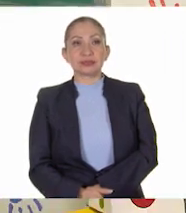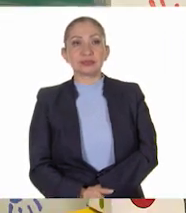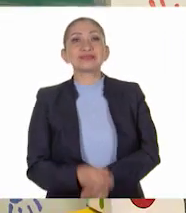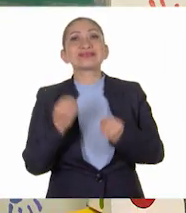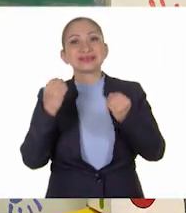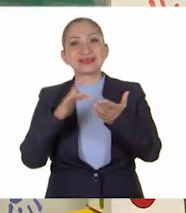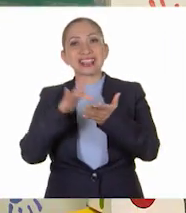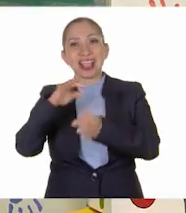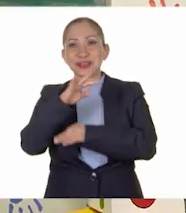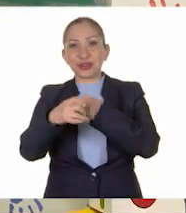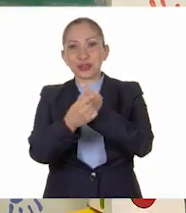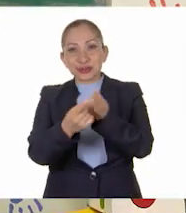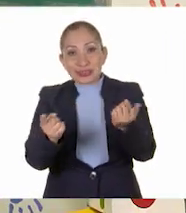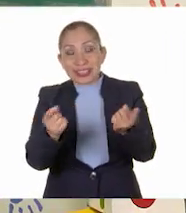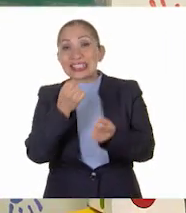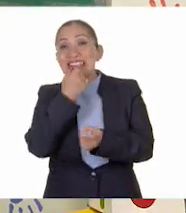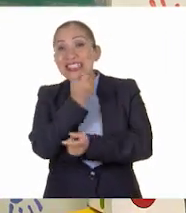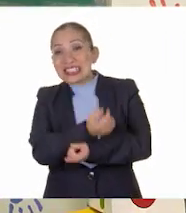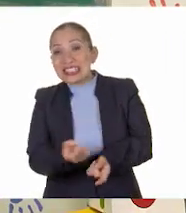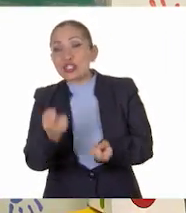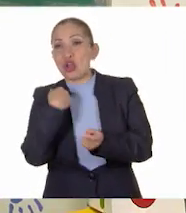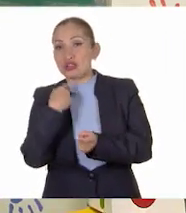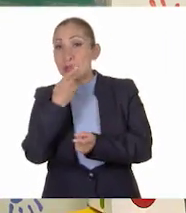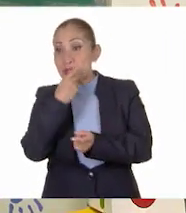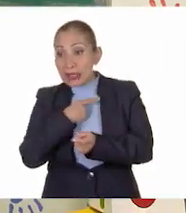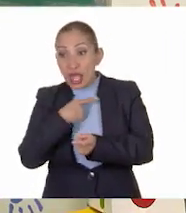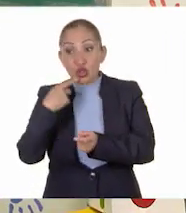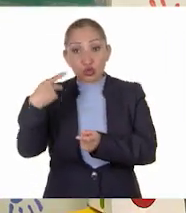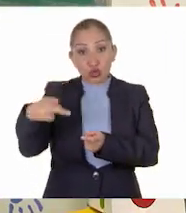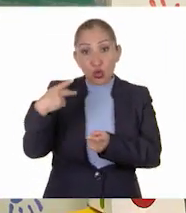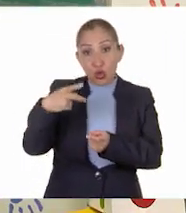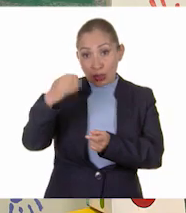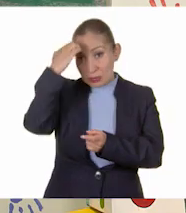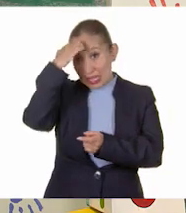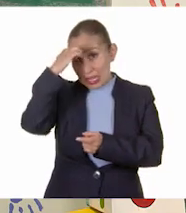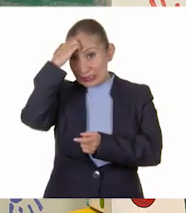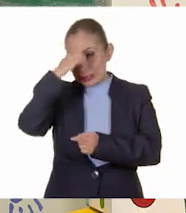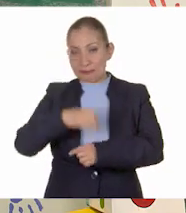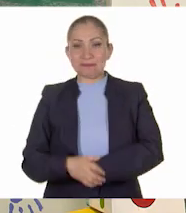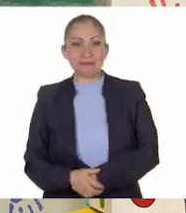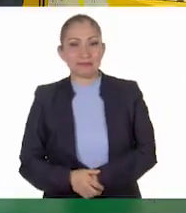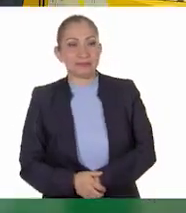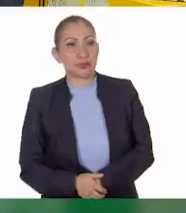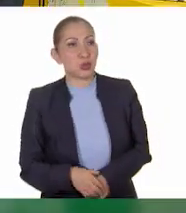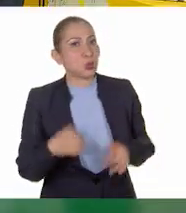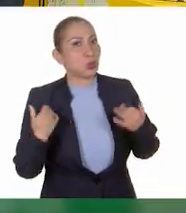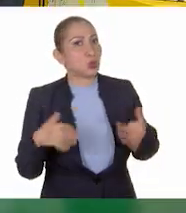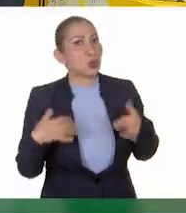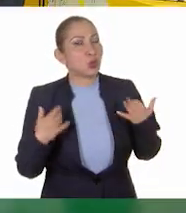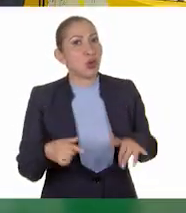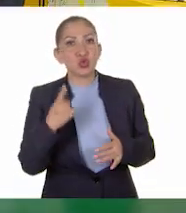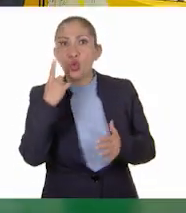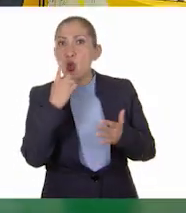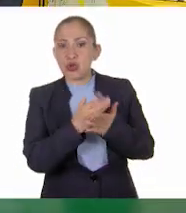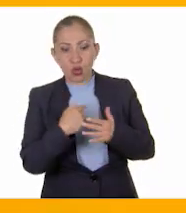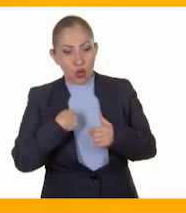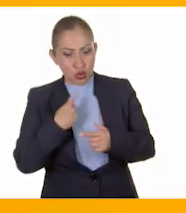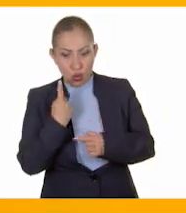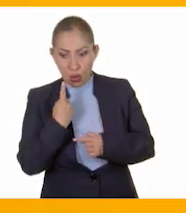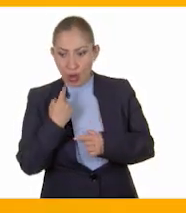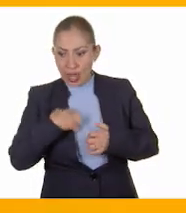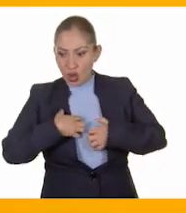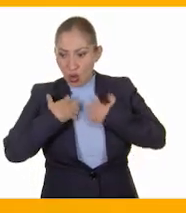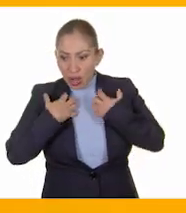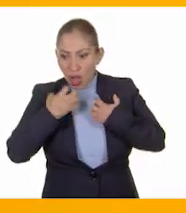Muchísimas gracias a todos los niños y niñas que nos dieron y que compartieron su experiencia. ¡Guau! No soy el único que se